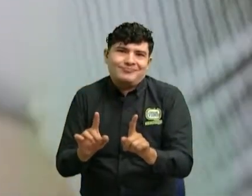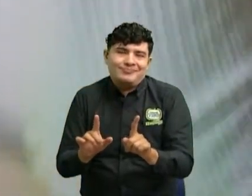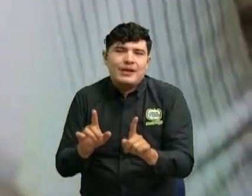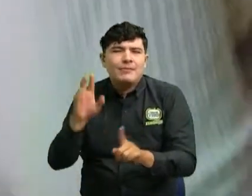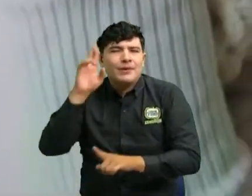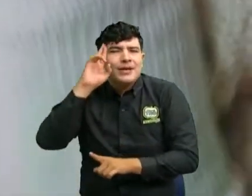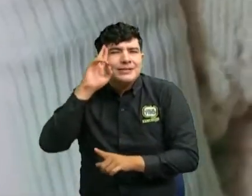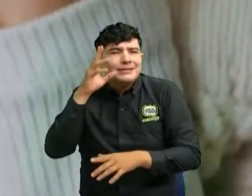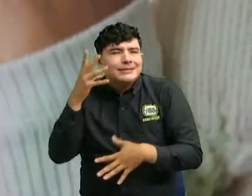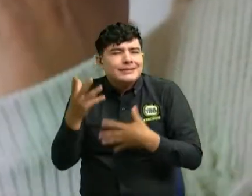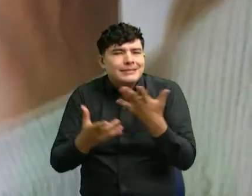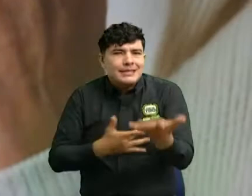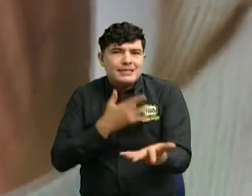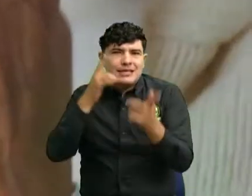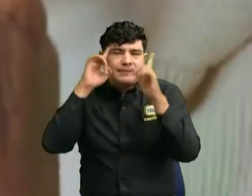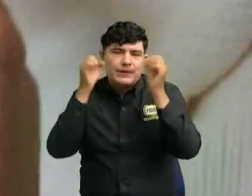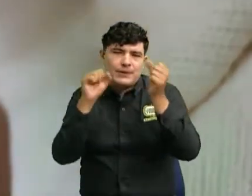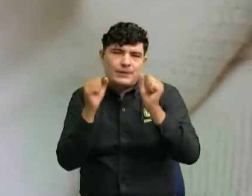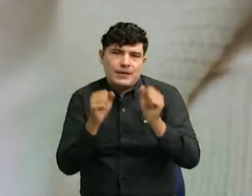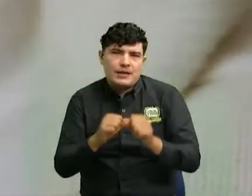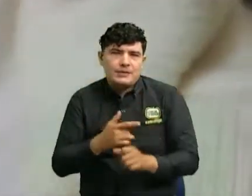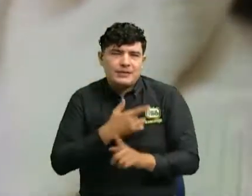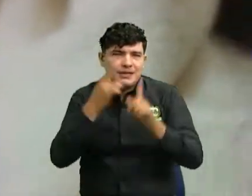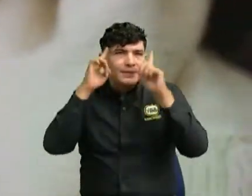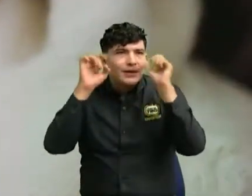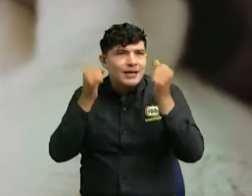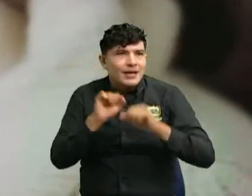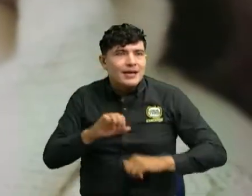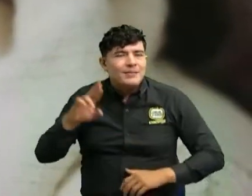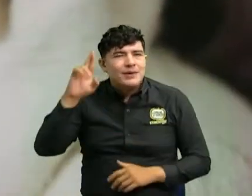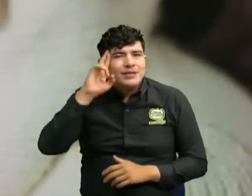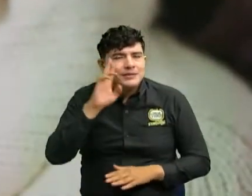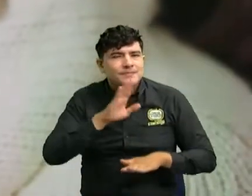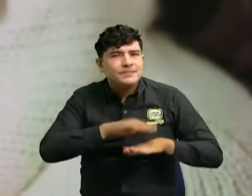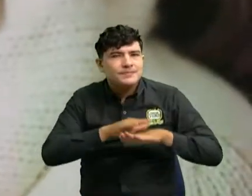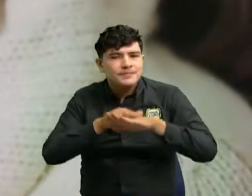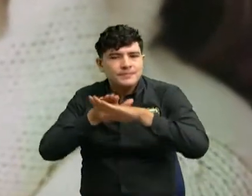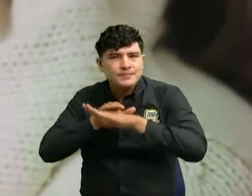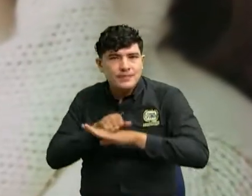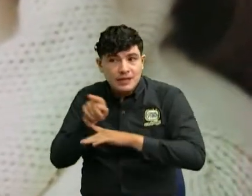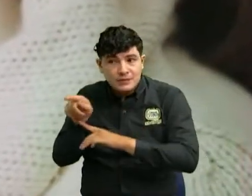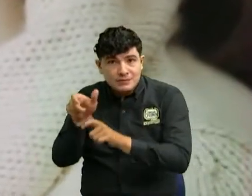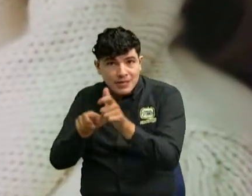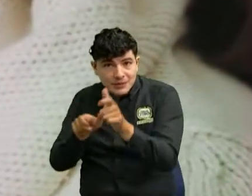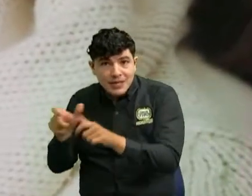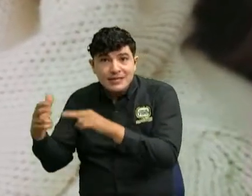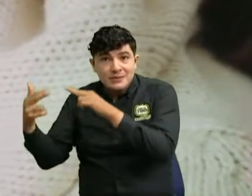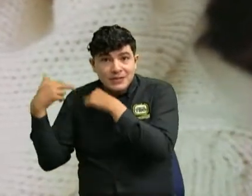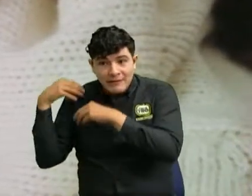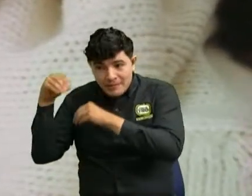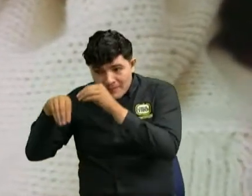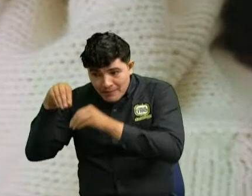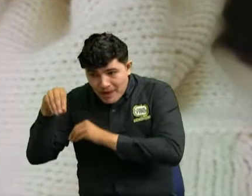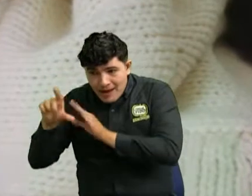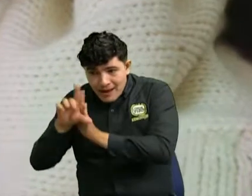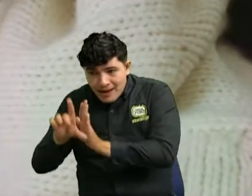bastante preocupante y es donde debemos hacerle un llamado a nuestros legisladores para que en estos temas